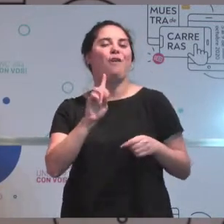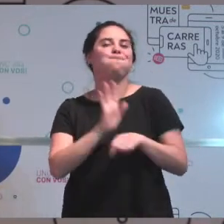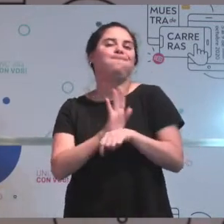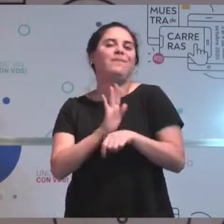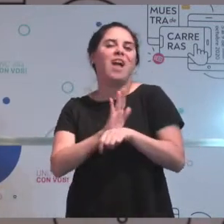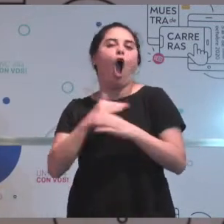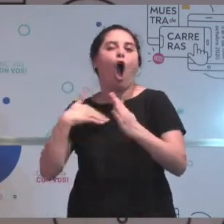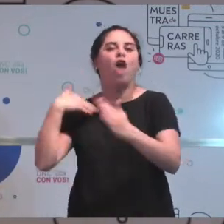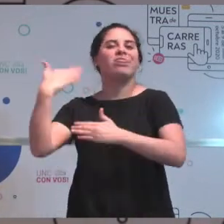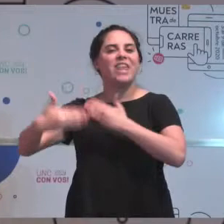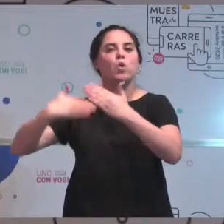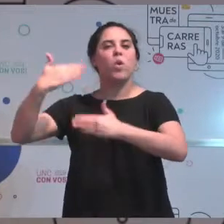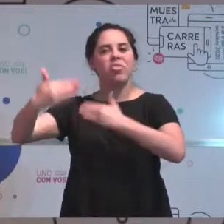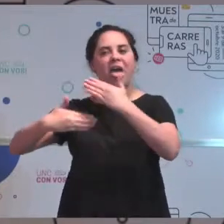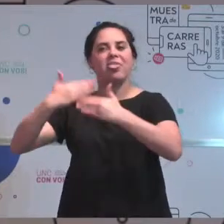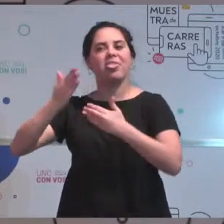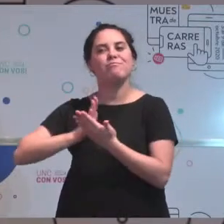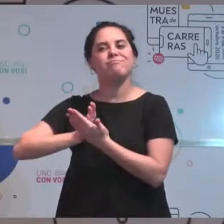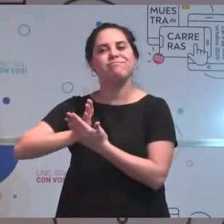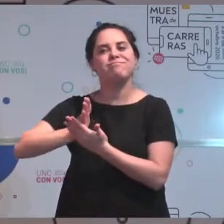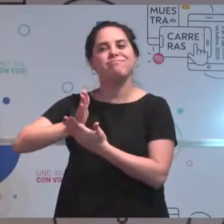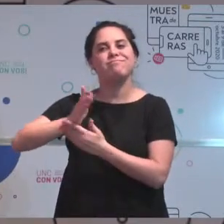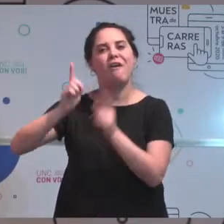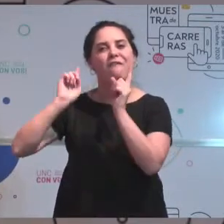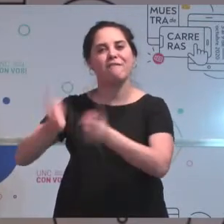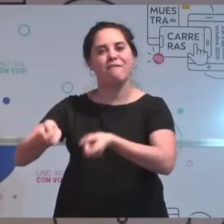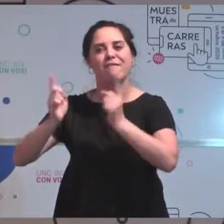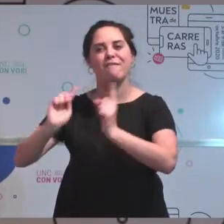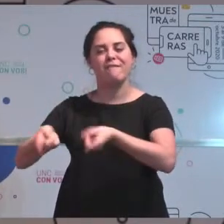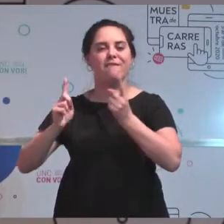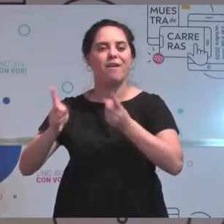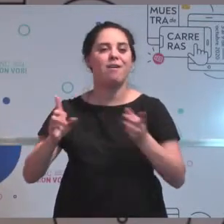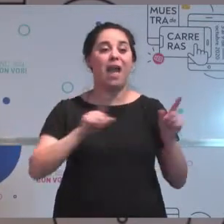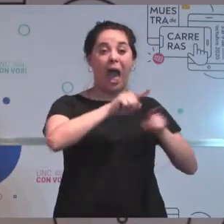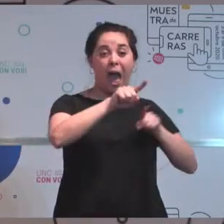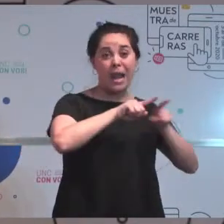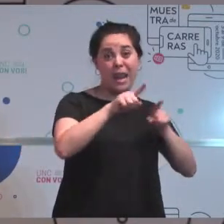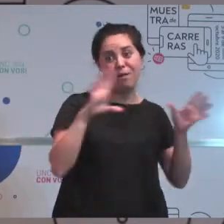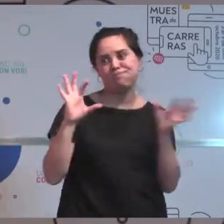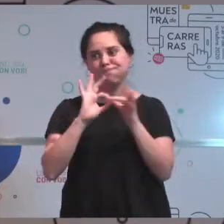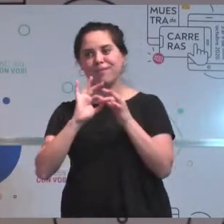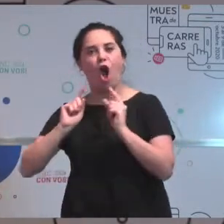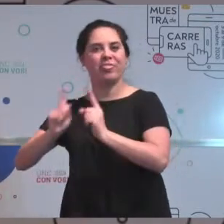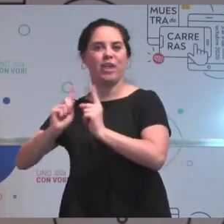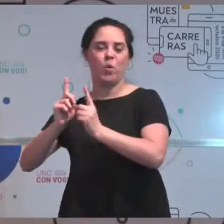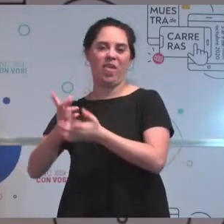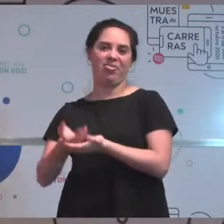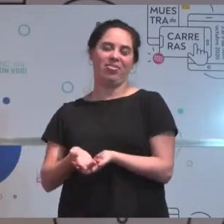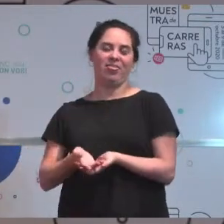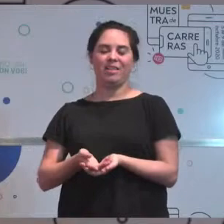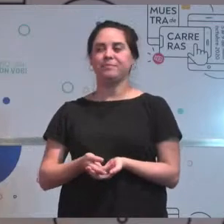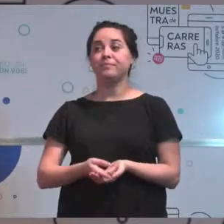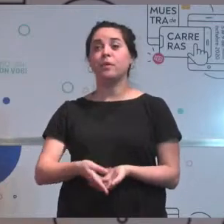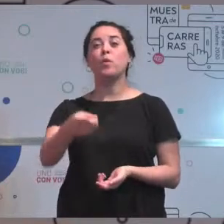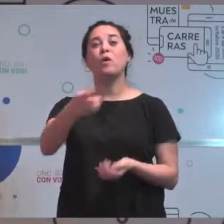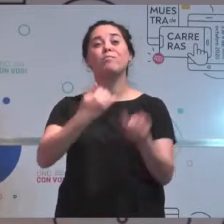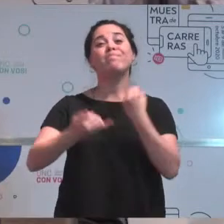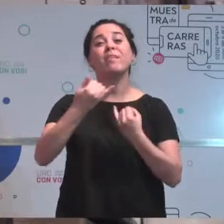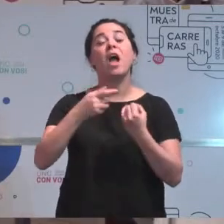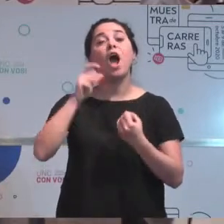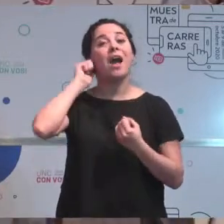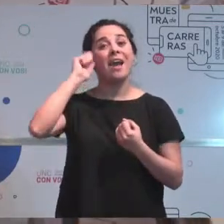clave en lo que van diciendo. Y actualmente, Germán, ¿a qué te estás dedicando? Bueno, de las tres ramas que